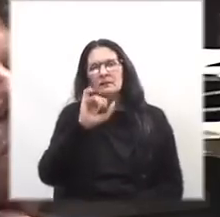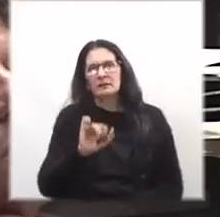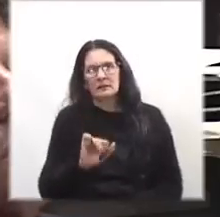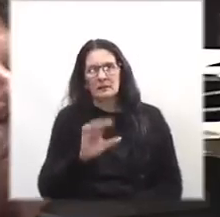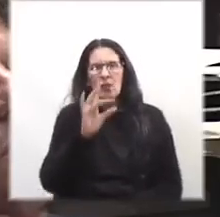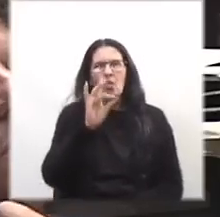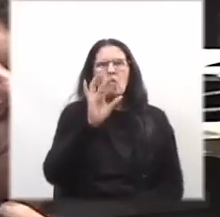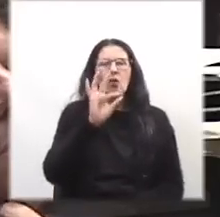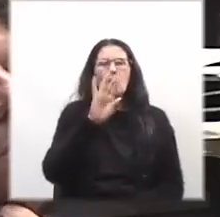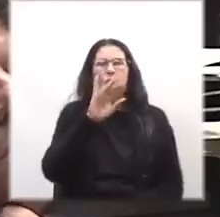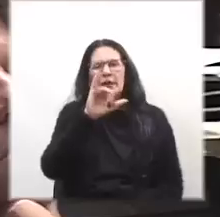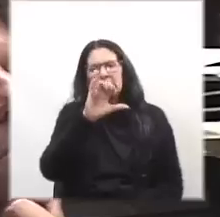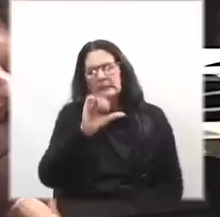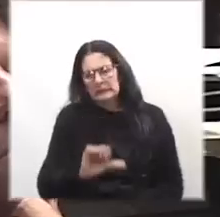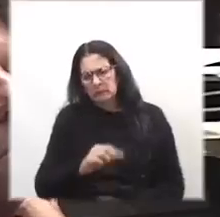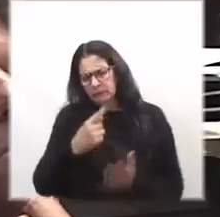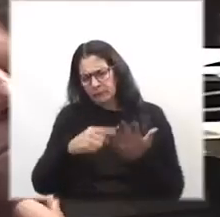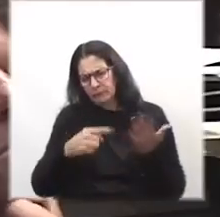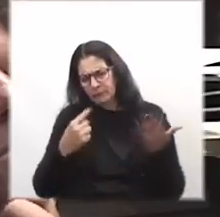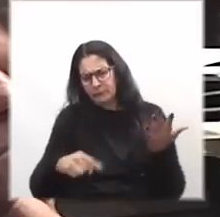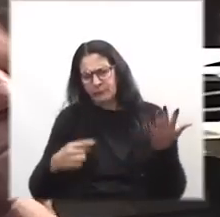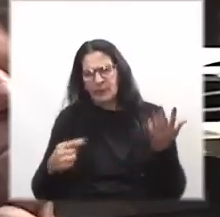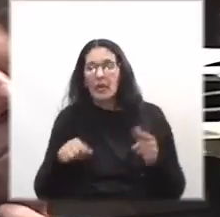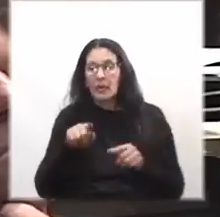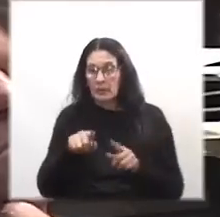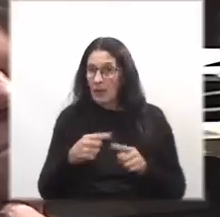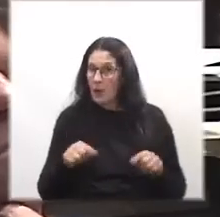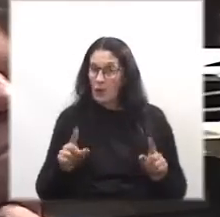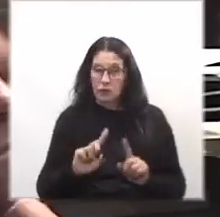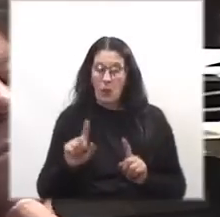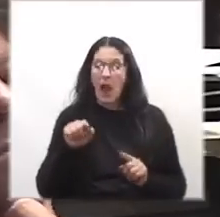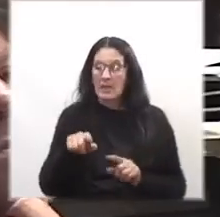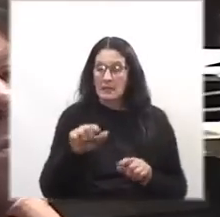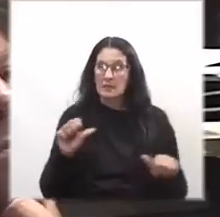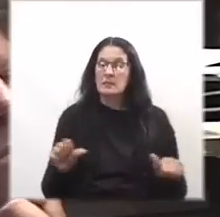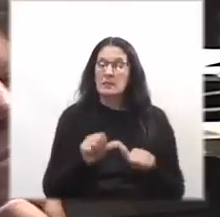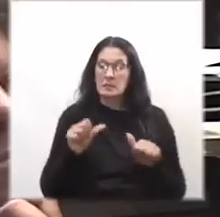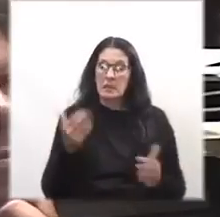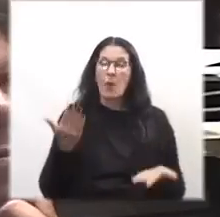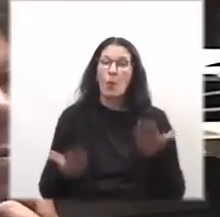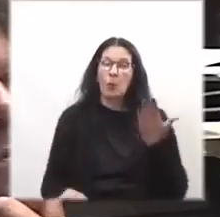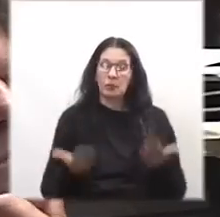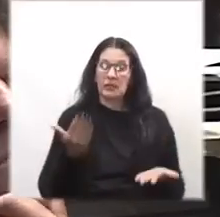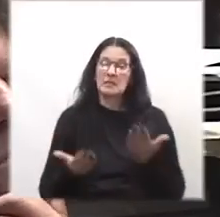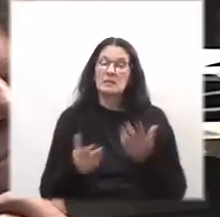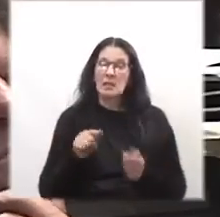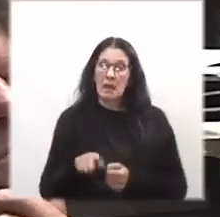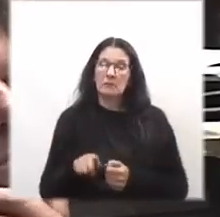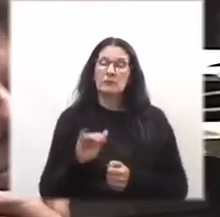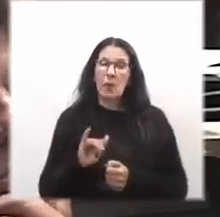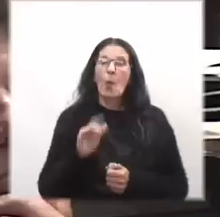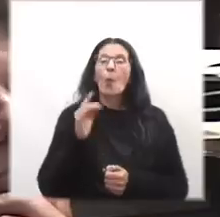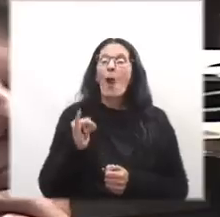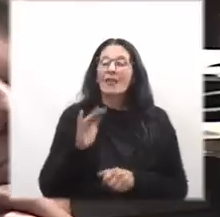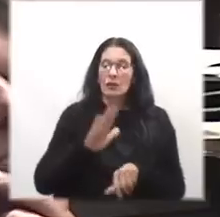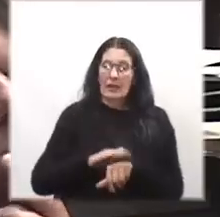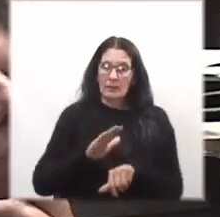Doris Morales y puedo seguir nombrando estos casos no pasaban ahí se hacía justicia cuando el derecho penal estaba en manos de los jueces